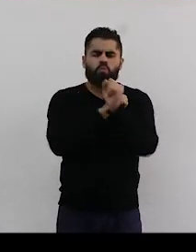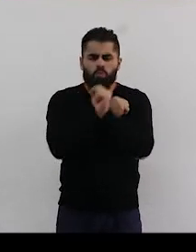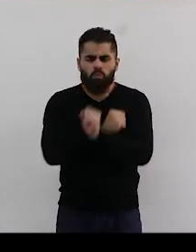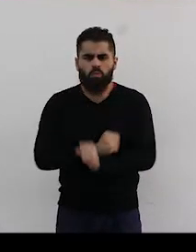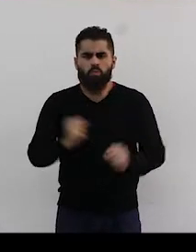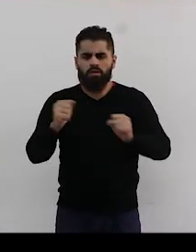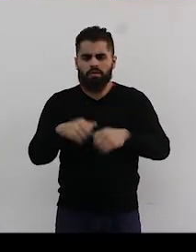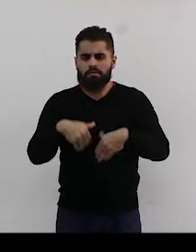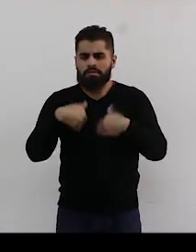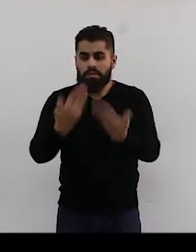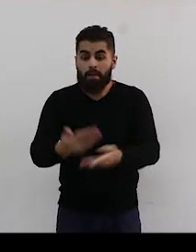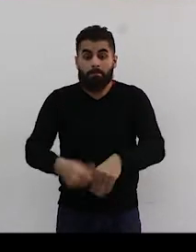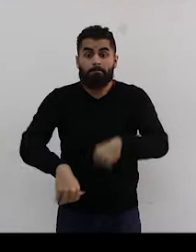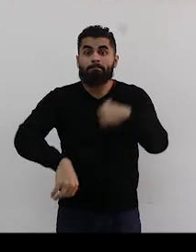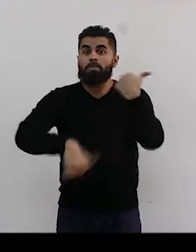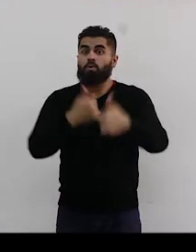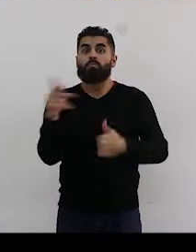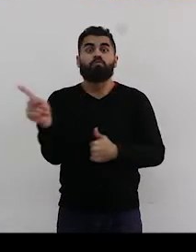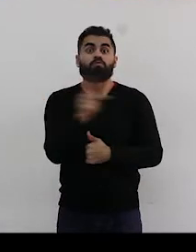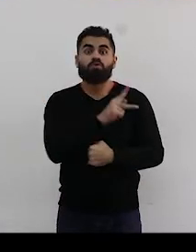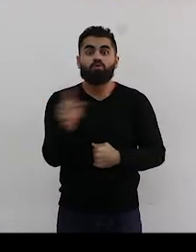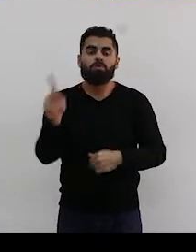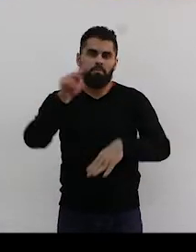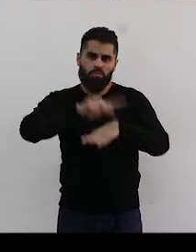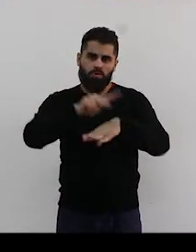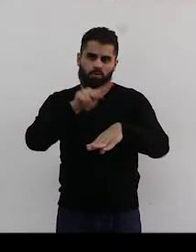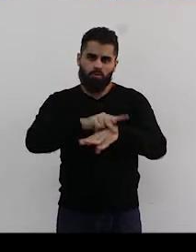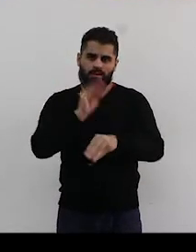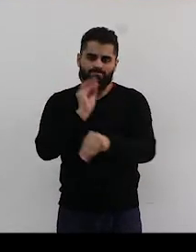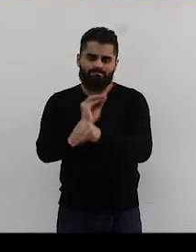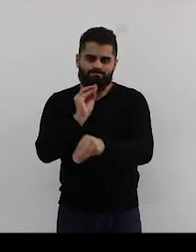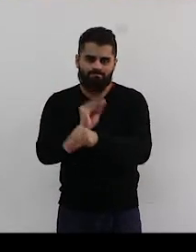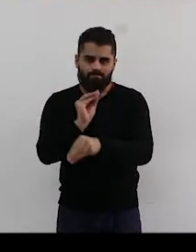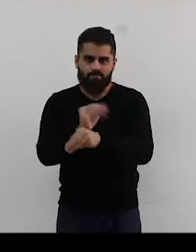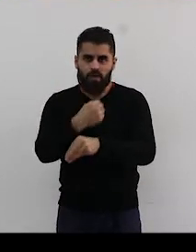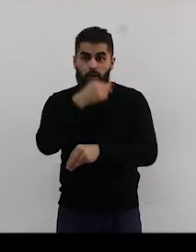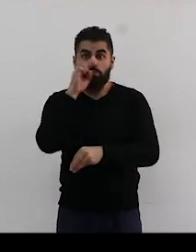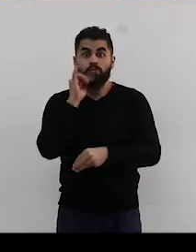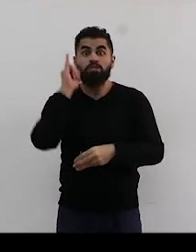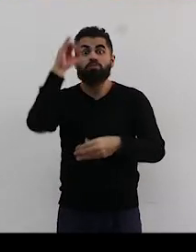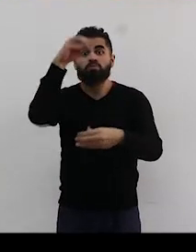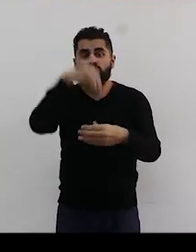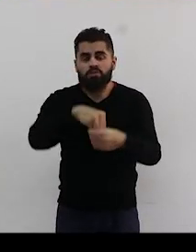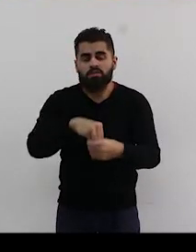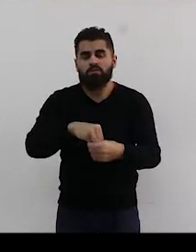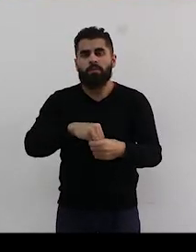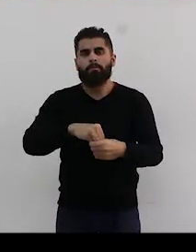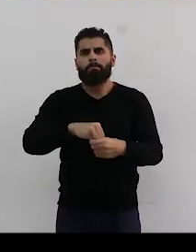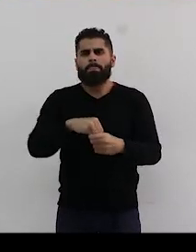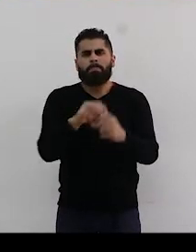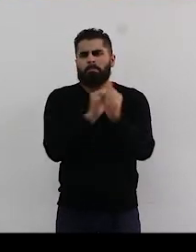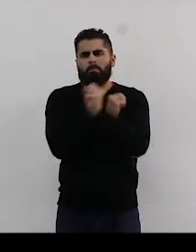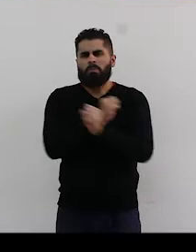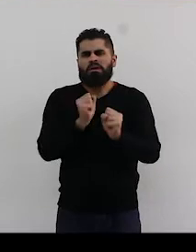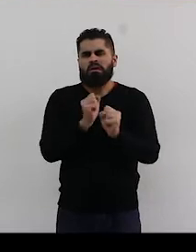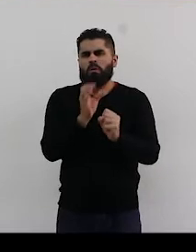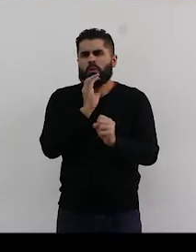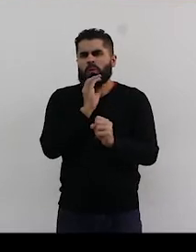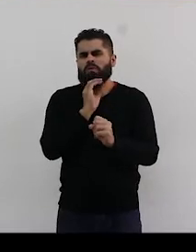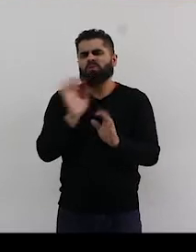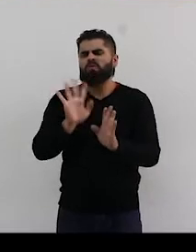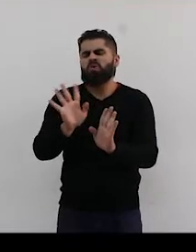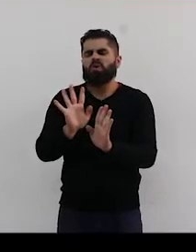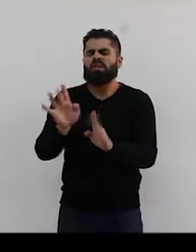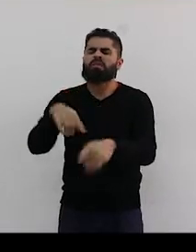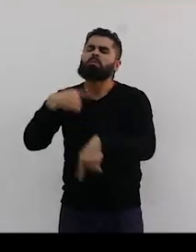en un mecanismo para ofrecerle herramientas al docente paraguayo. La educación inclusiva ya no